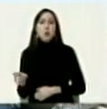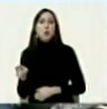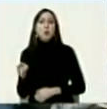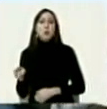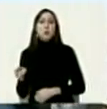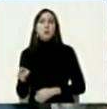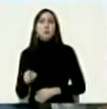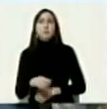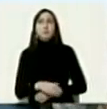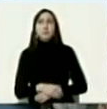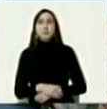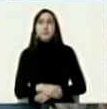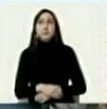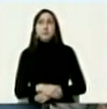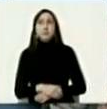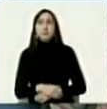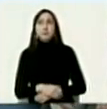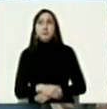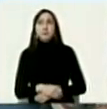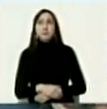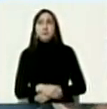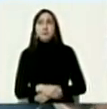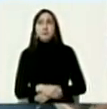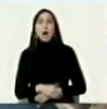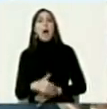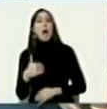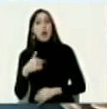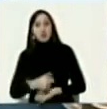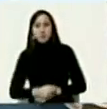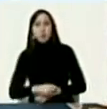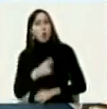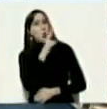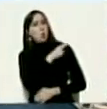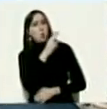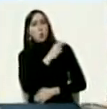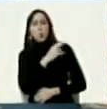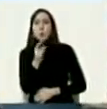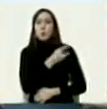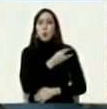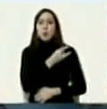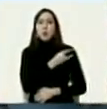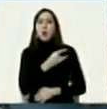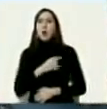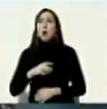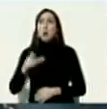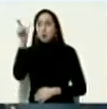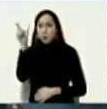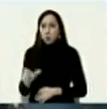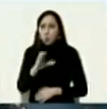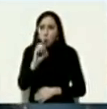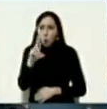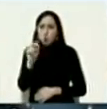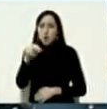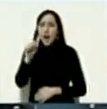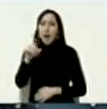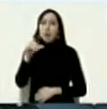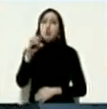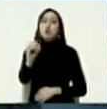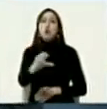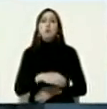los edecanes coronados 519 días